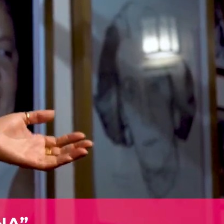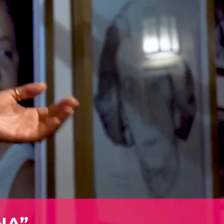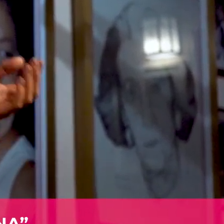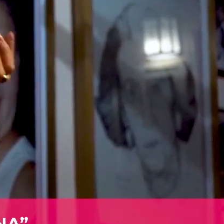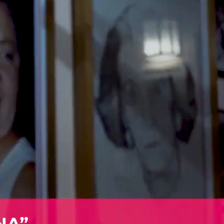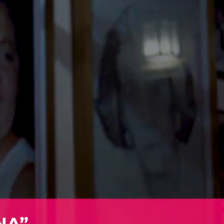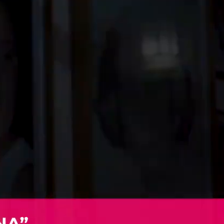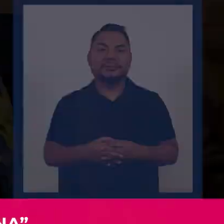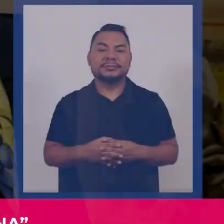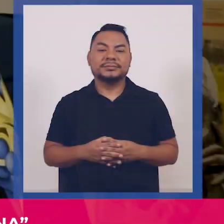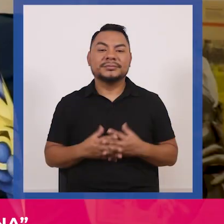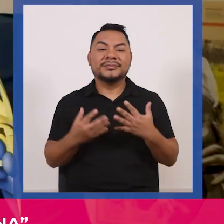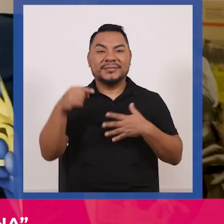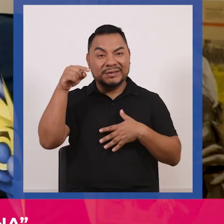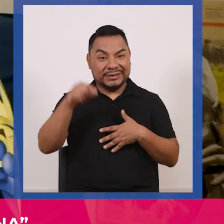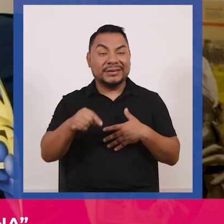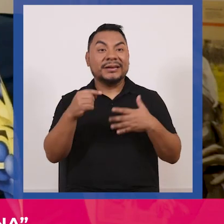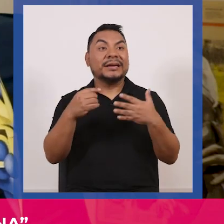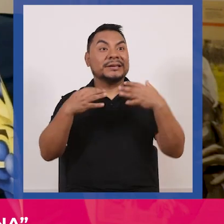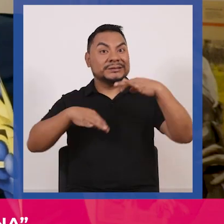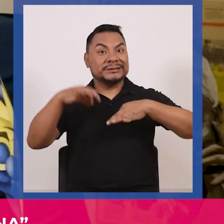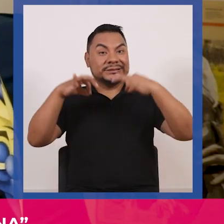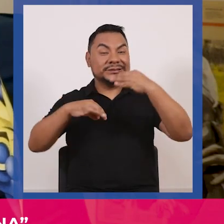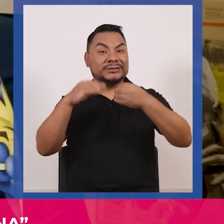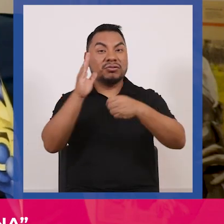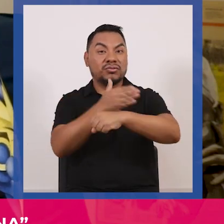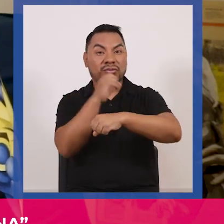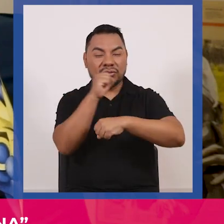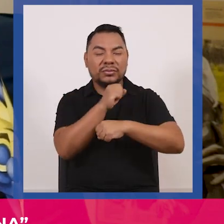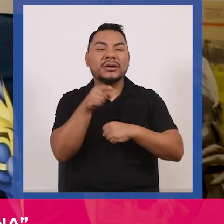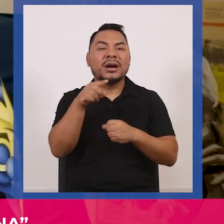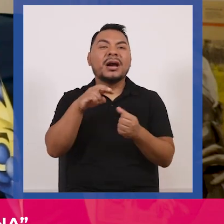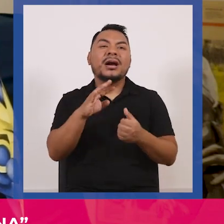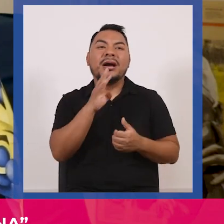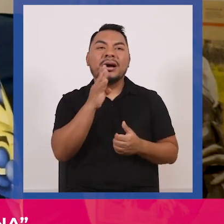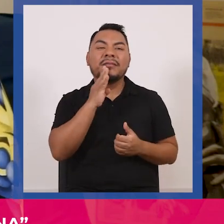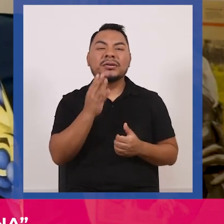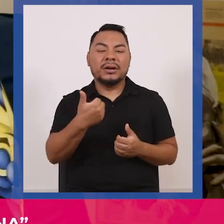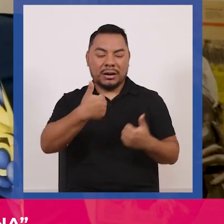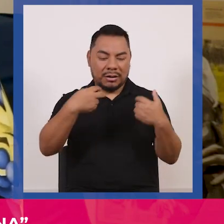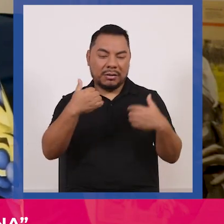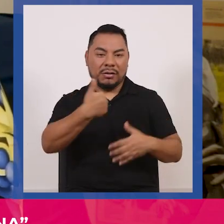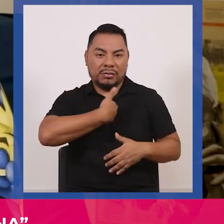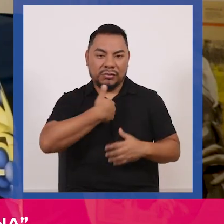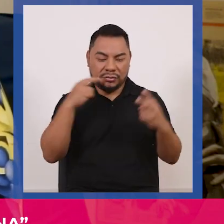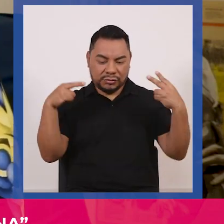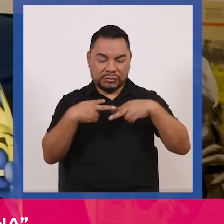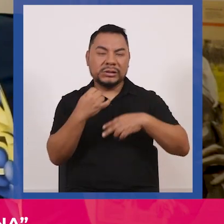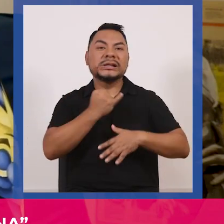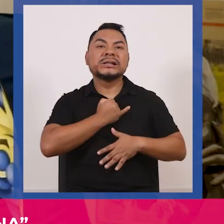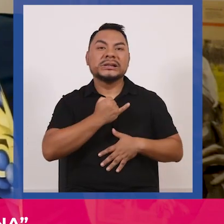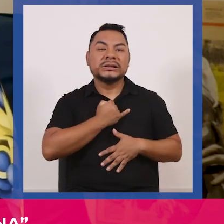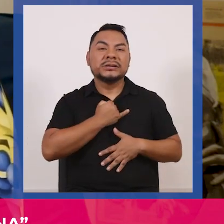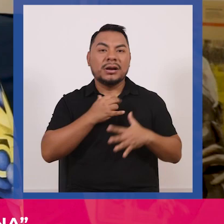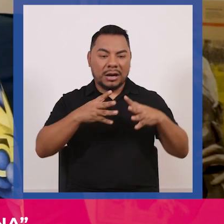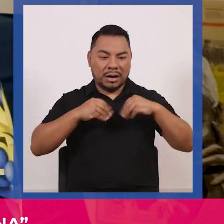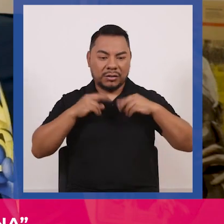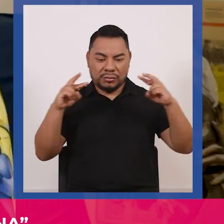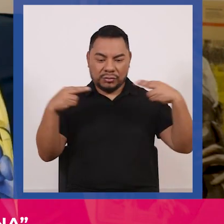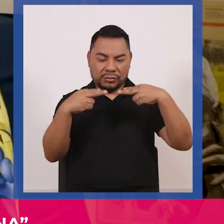este espectáculo habla de la autoidentificación del reconocimiento